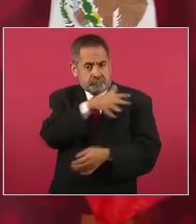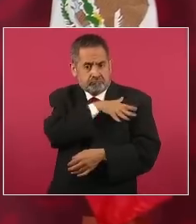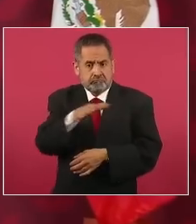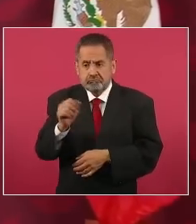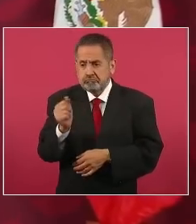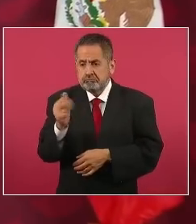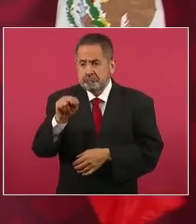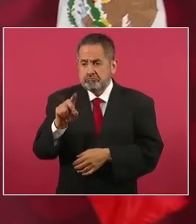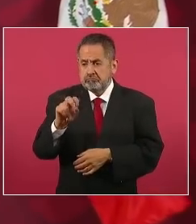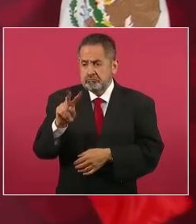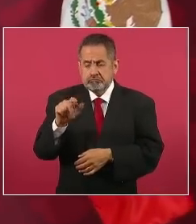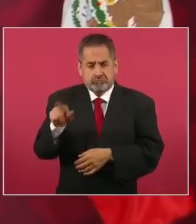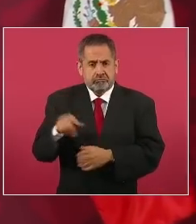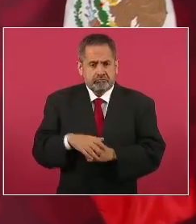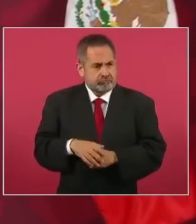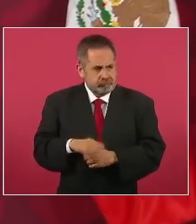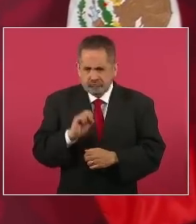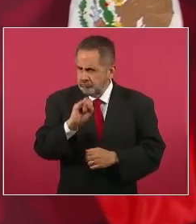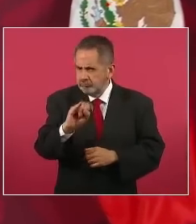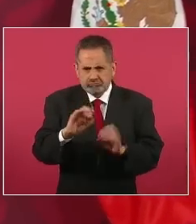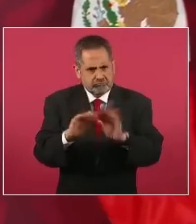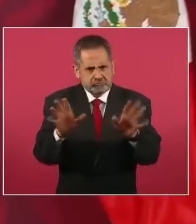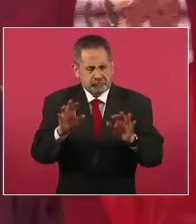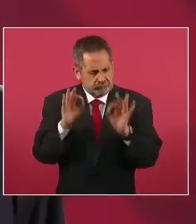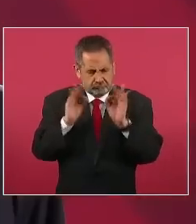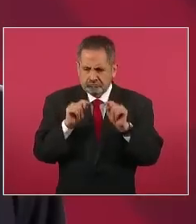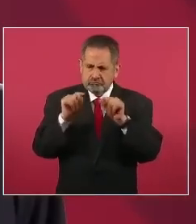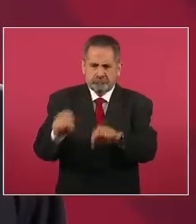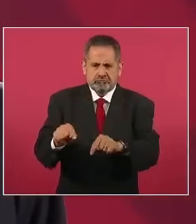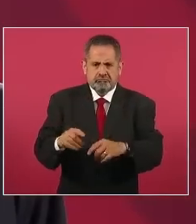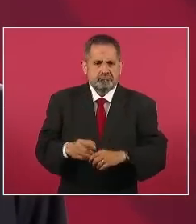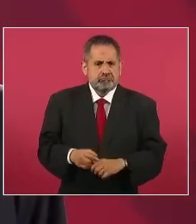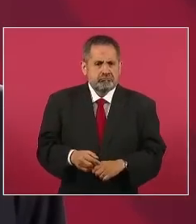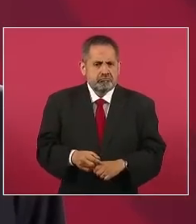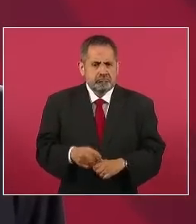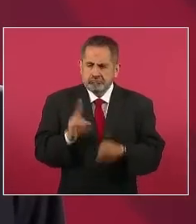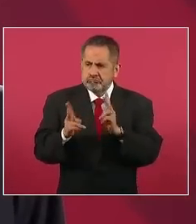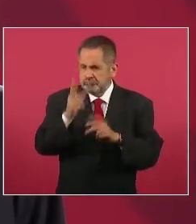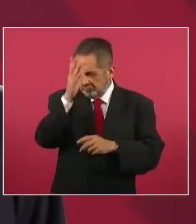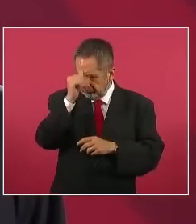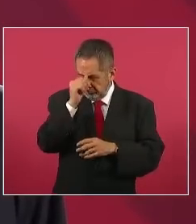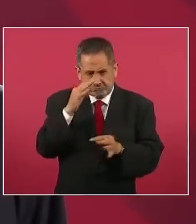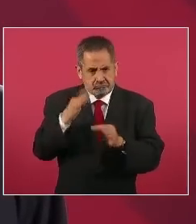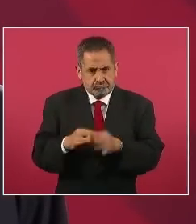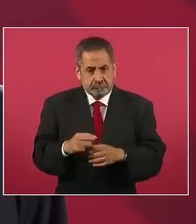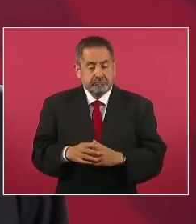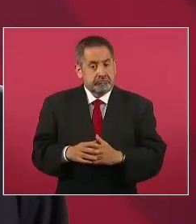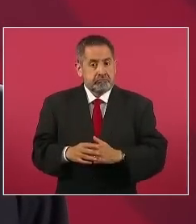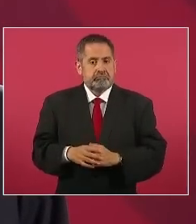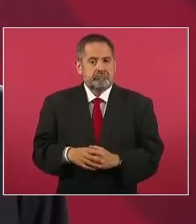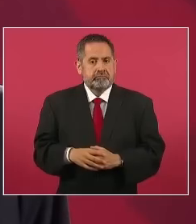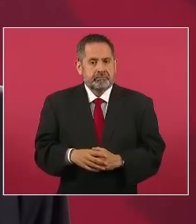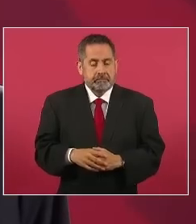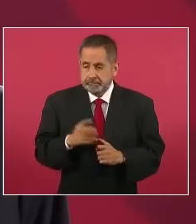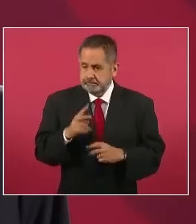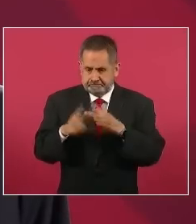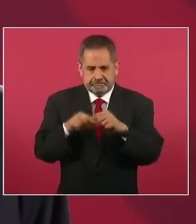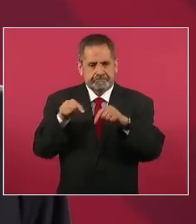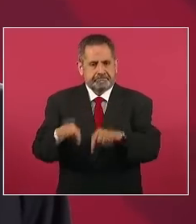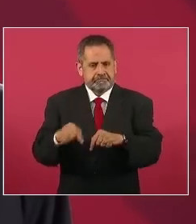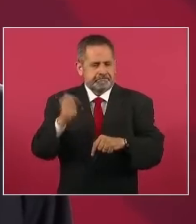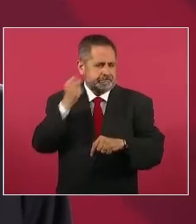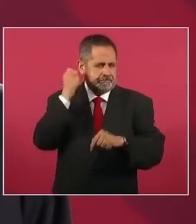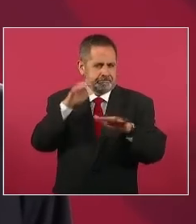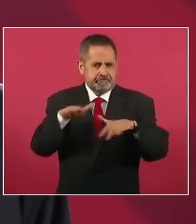cometía delitos porque ahí era el que respirara cómo te comparas pinche cínico